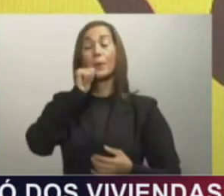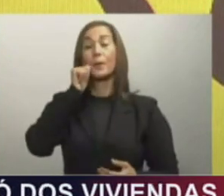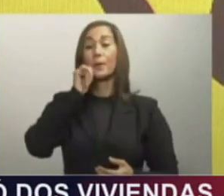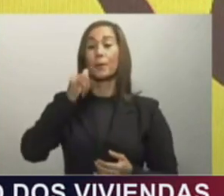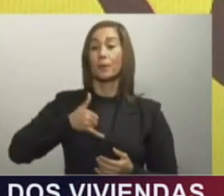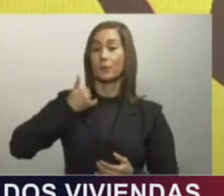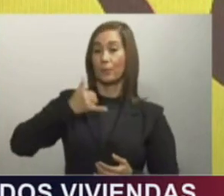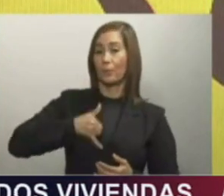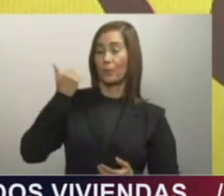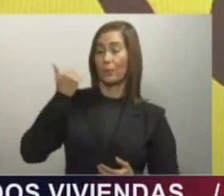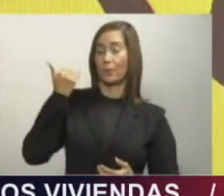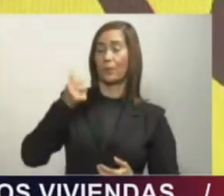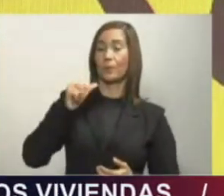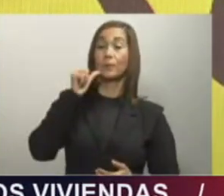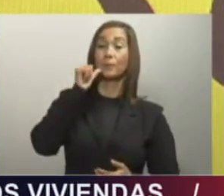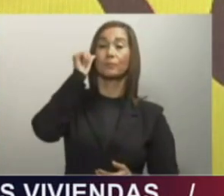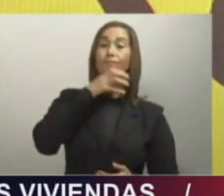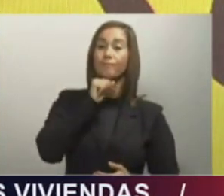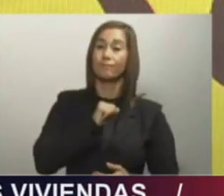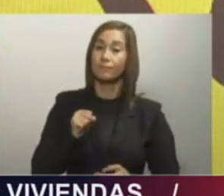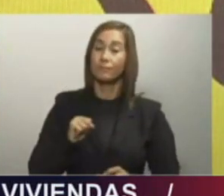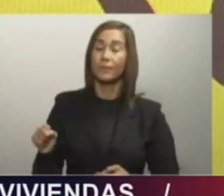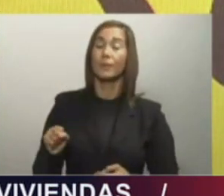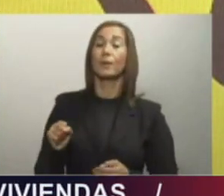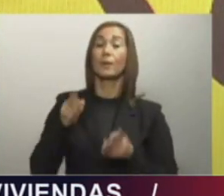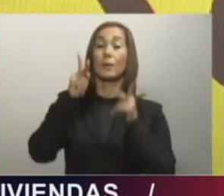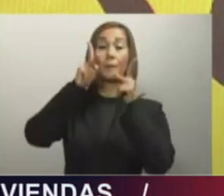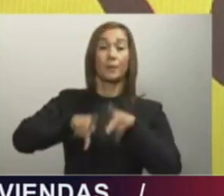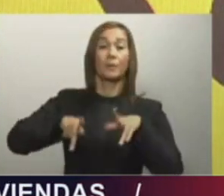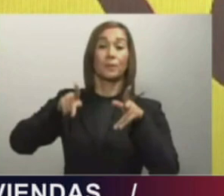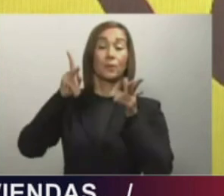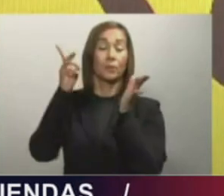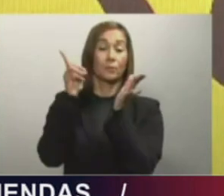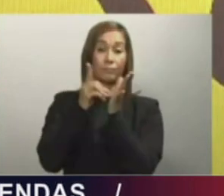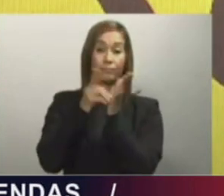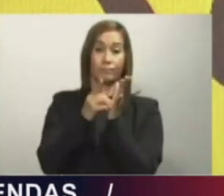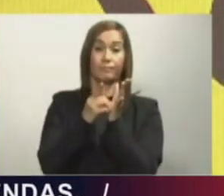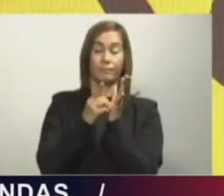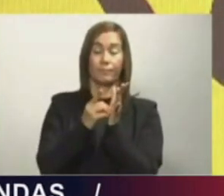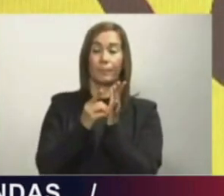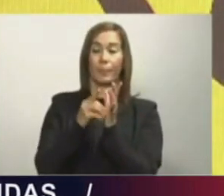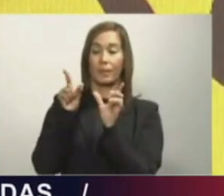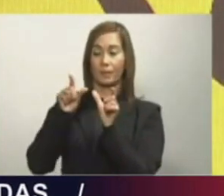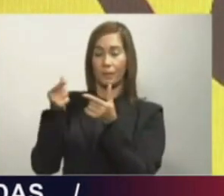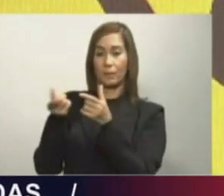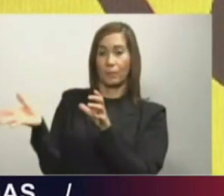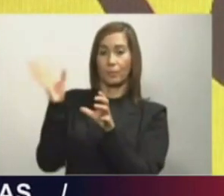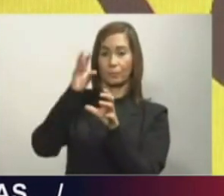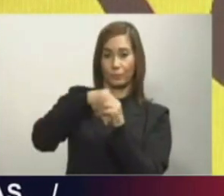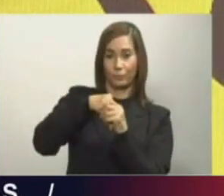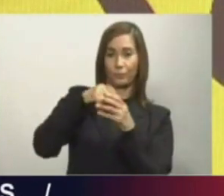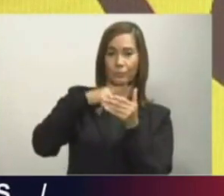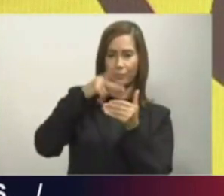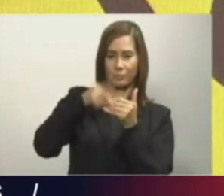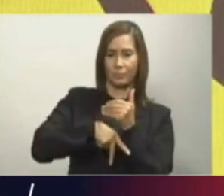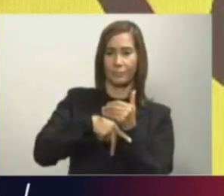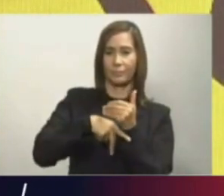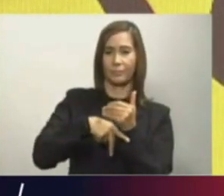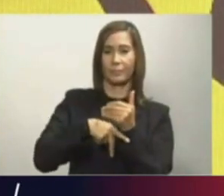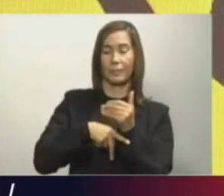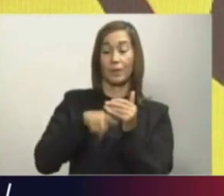adolescentes, los adultos mayores, personas con discapacidad, entre otros. Con Súperate,